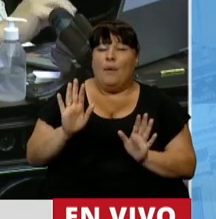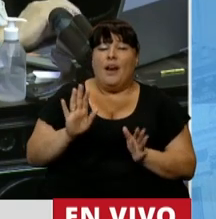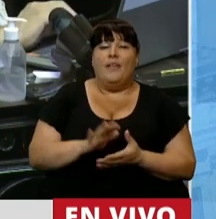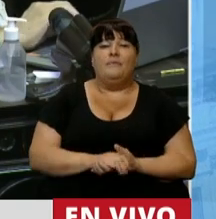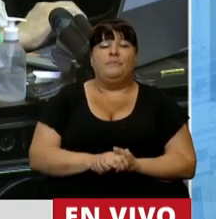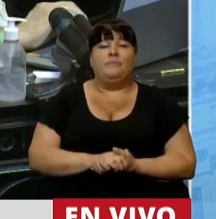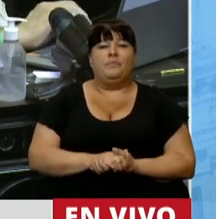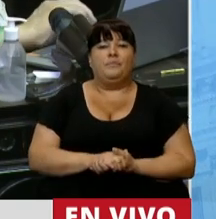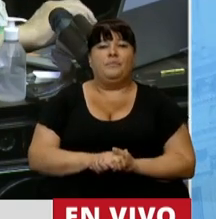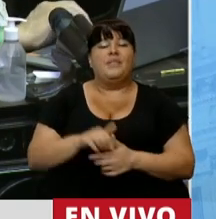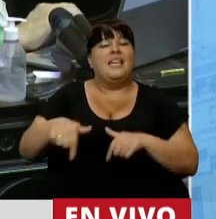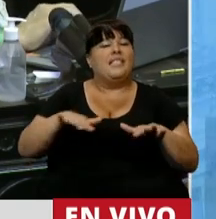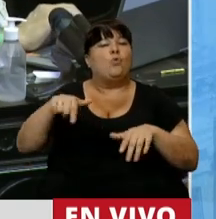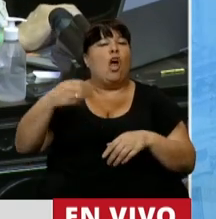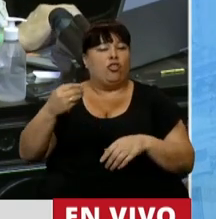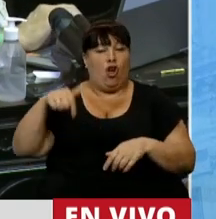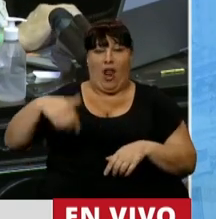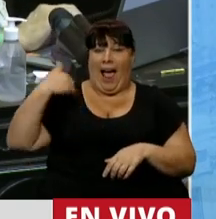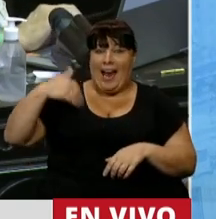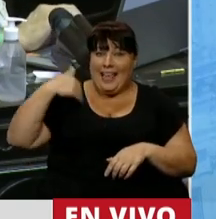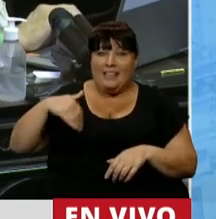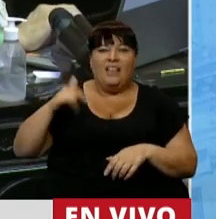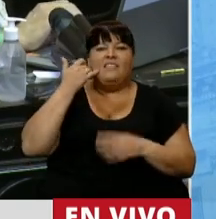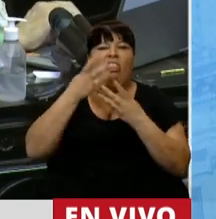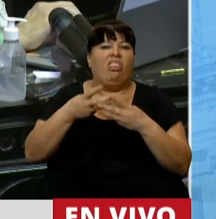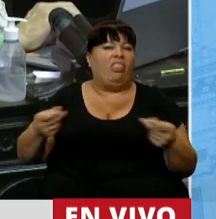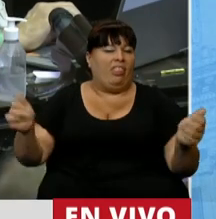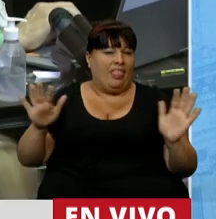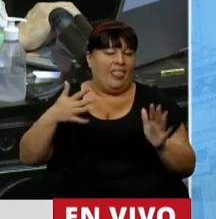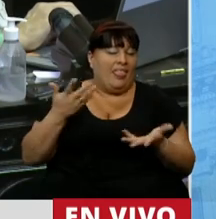señor Presidente, que todo esto en la Argentina se perdió.